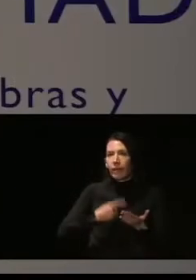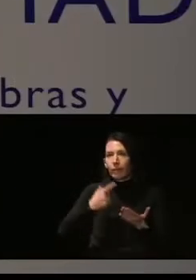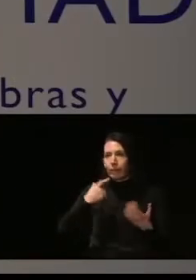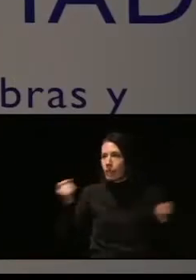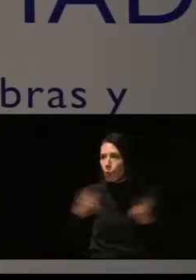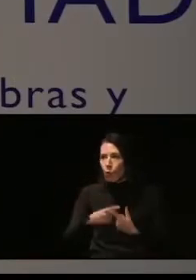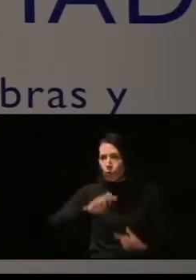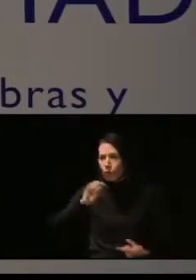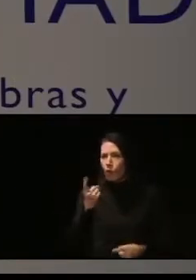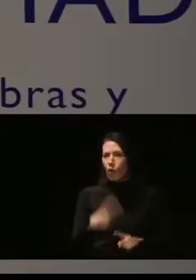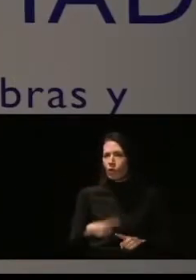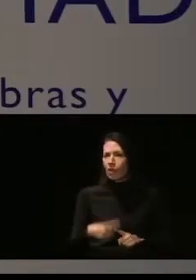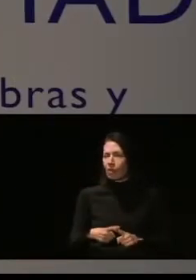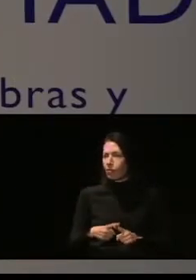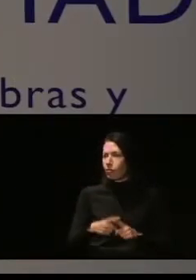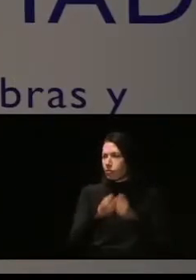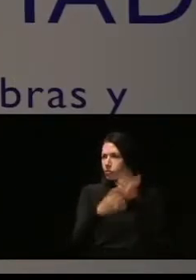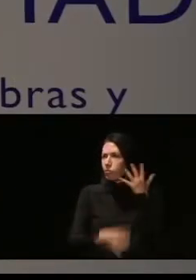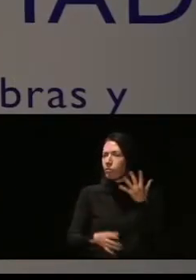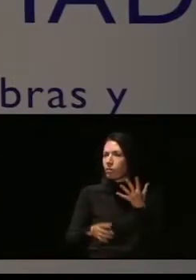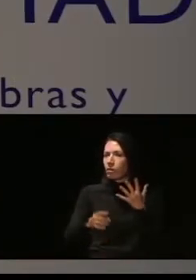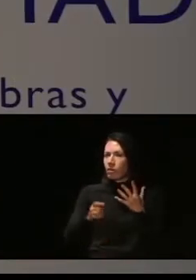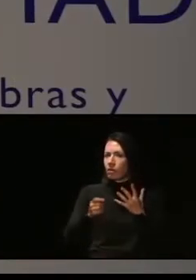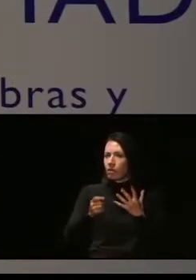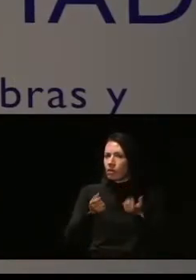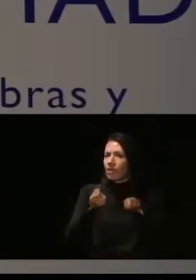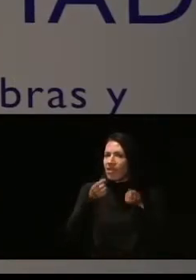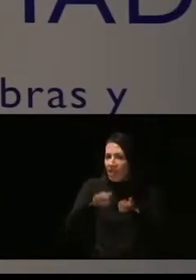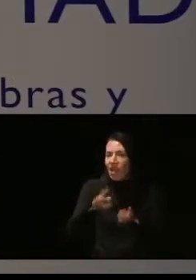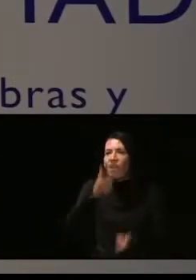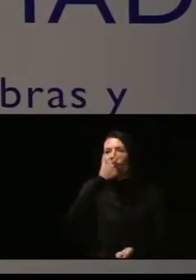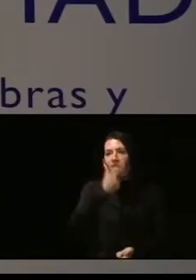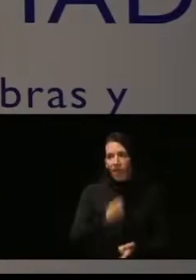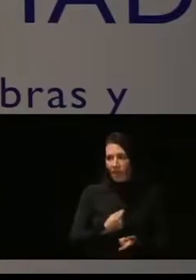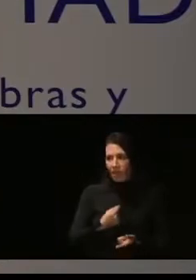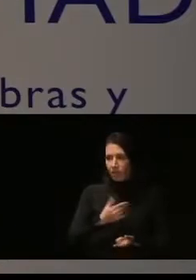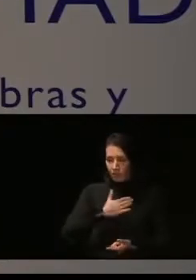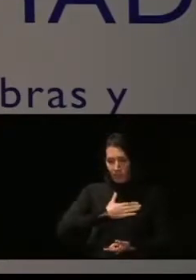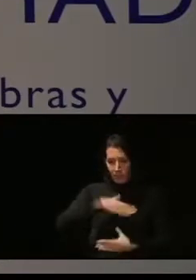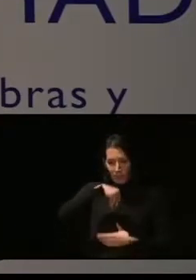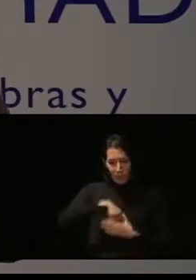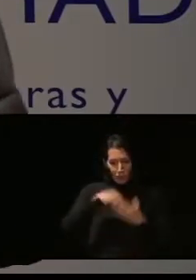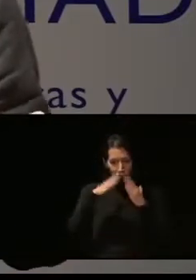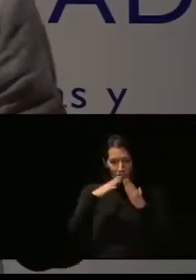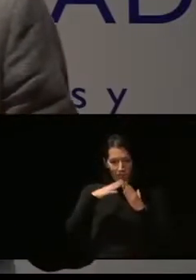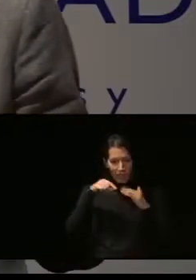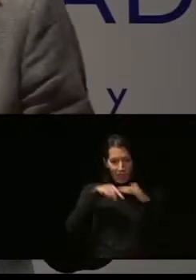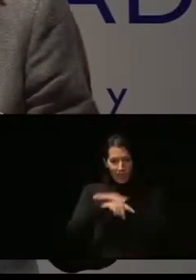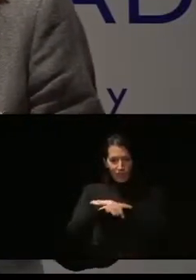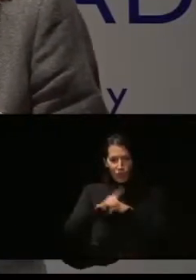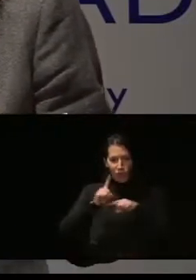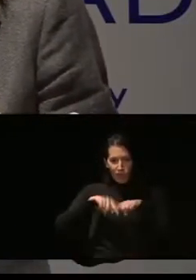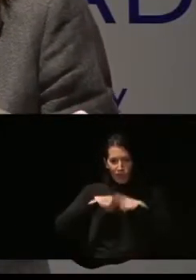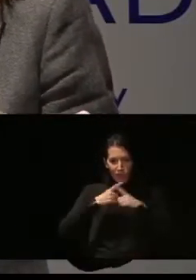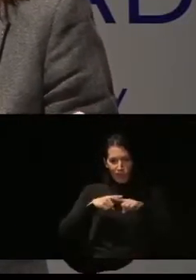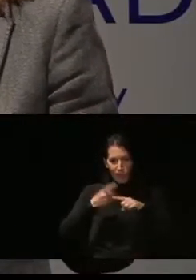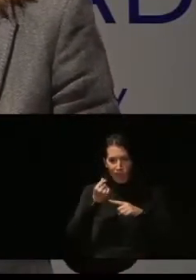bueno, pues, se facilitan la gestión de la economía doméstica y familiar.